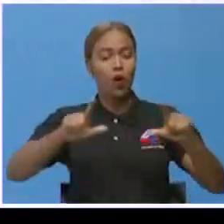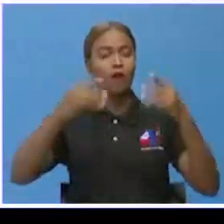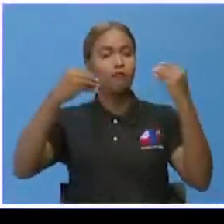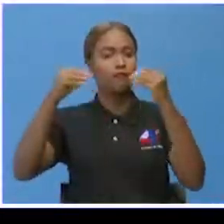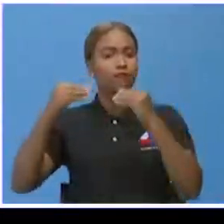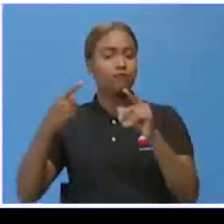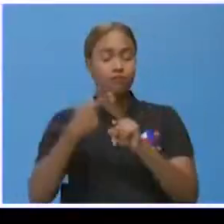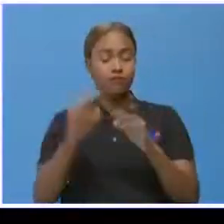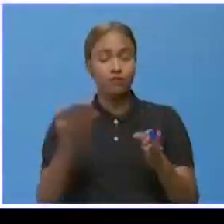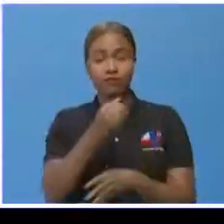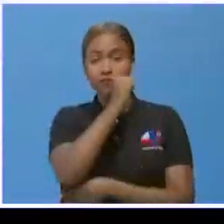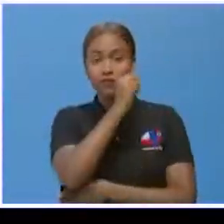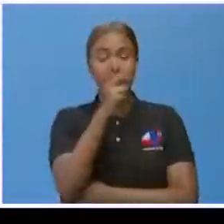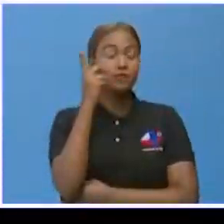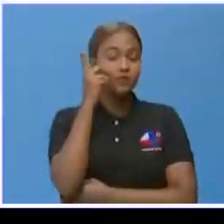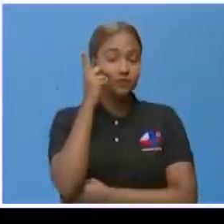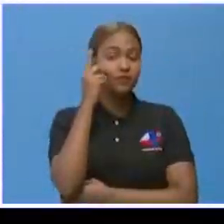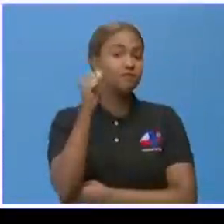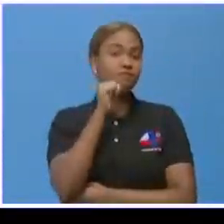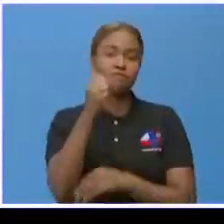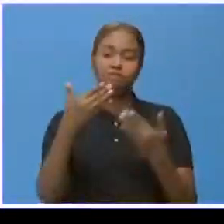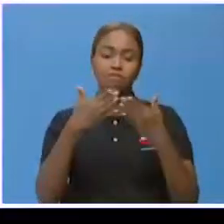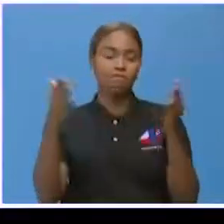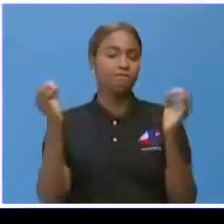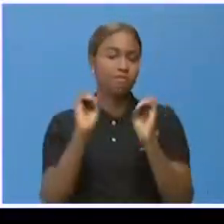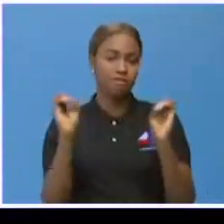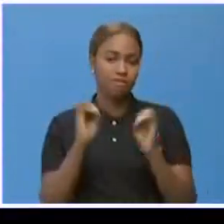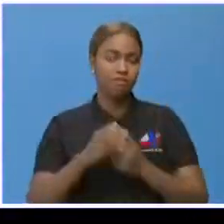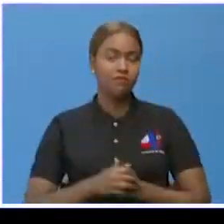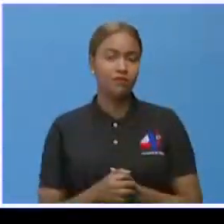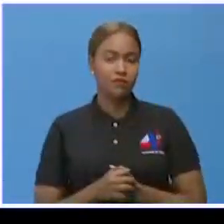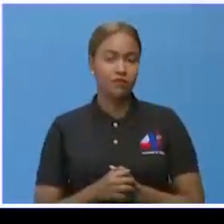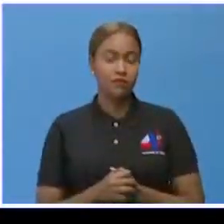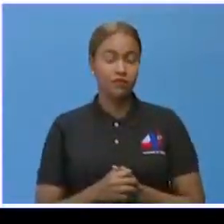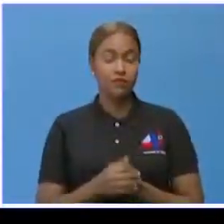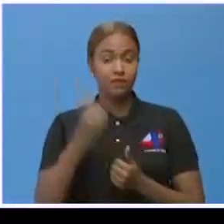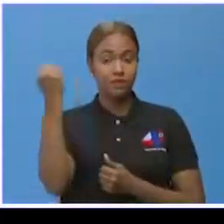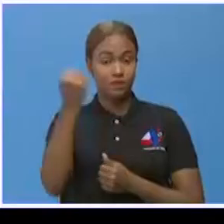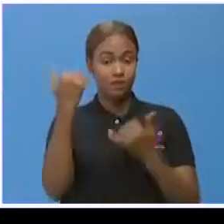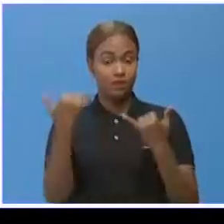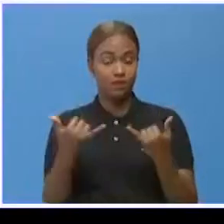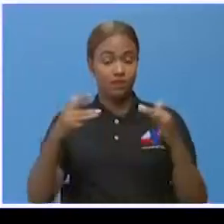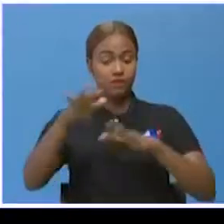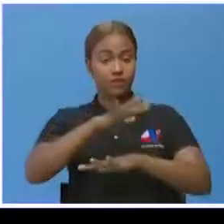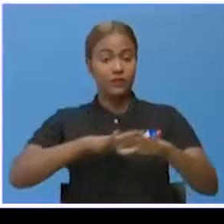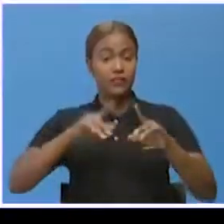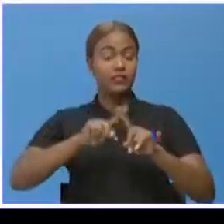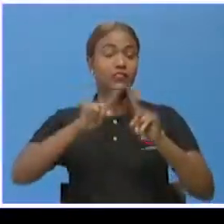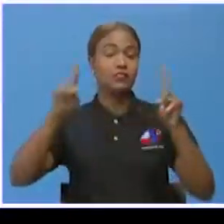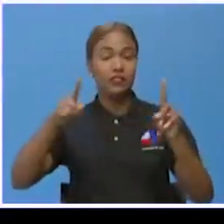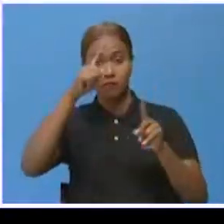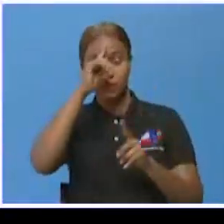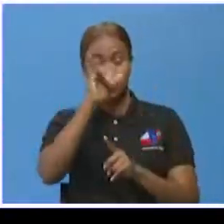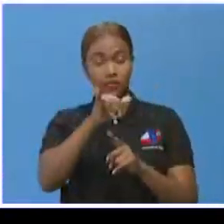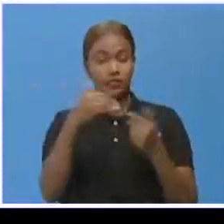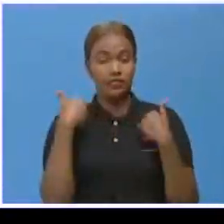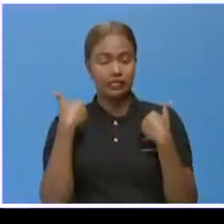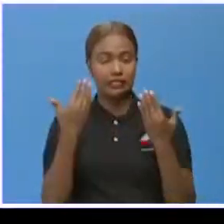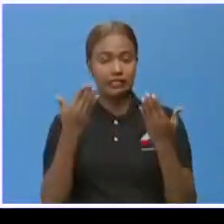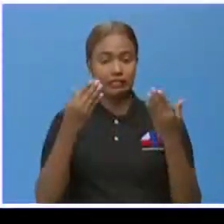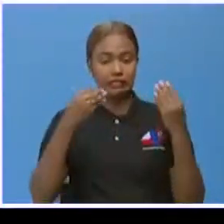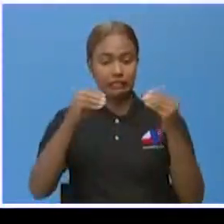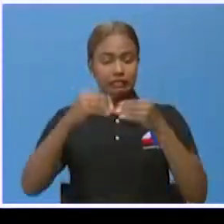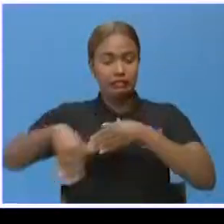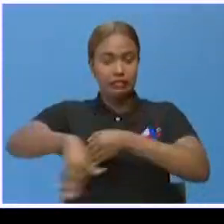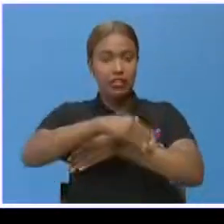comerciales del Gran Santo Domingo no abrieron sus puertas. Hoy sábado, el entorno era diferente, pues la alteria comercial de la